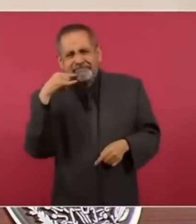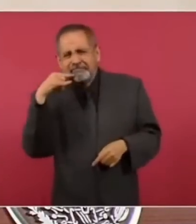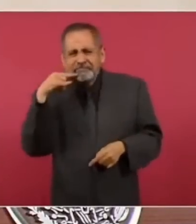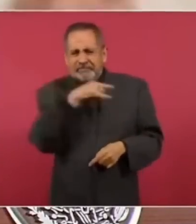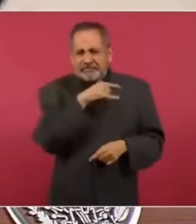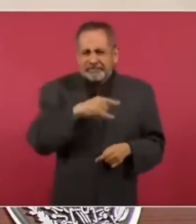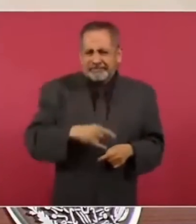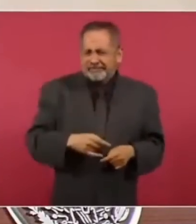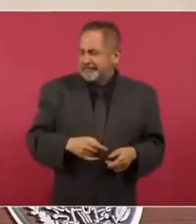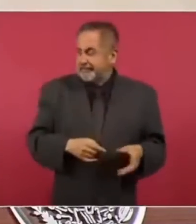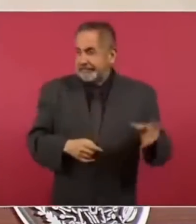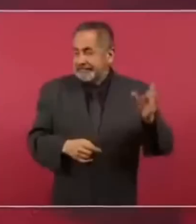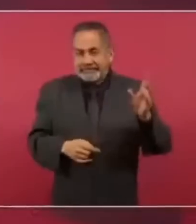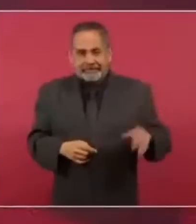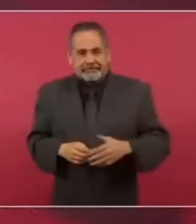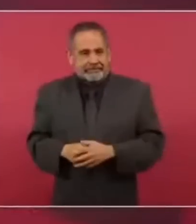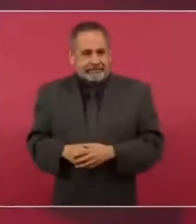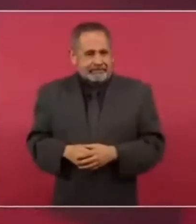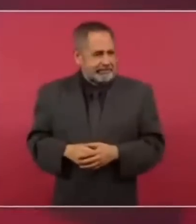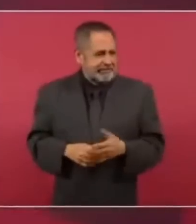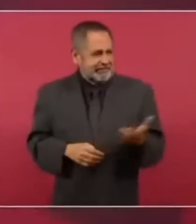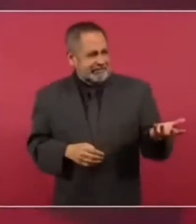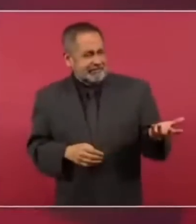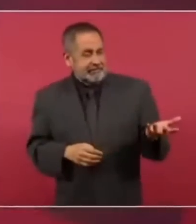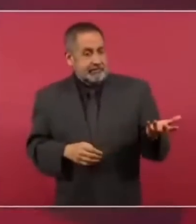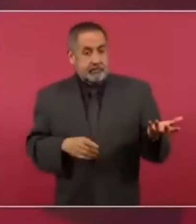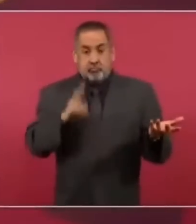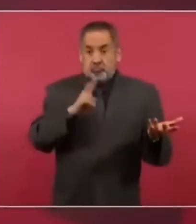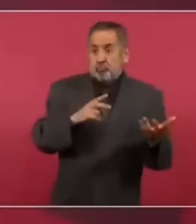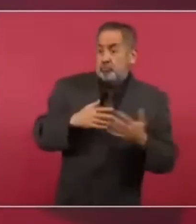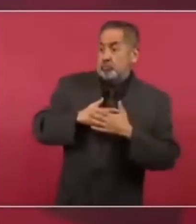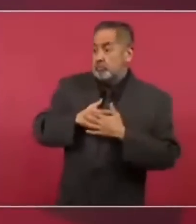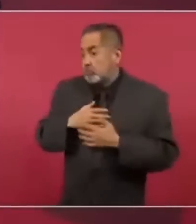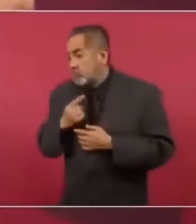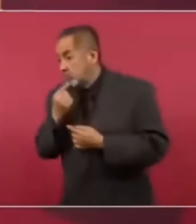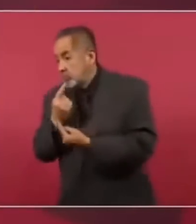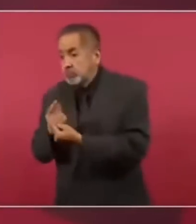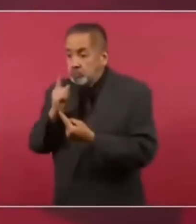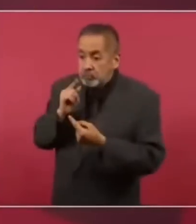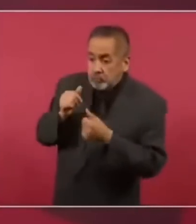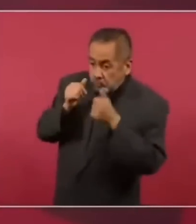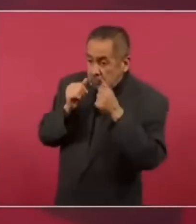¿Cómo que les preocupan las niñas y los niños? No.